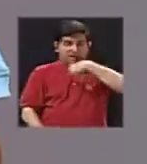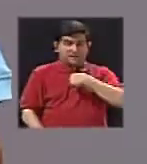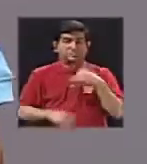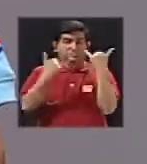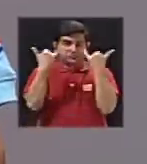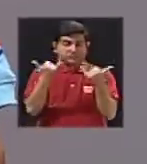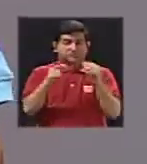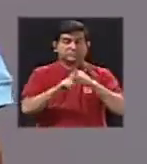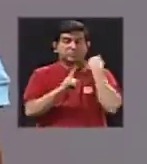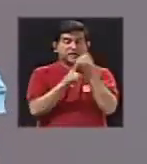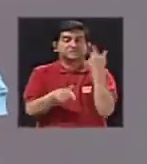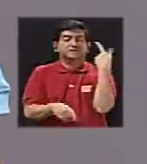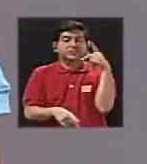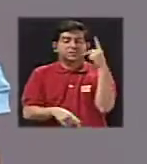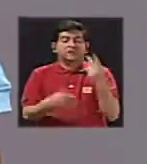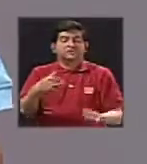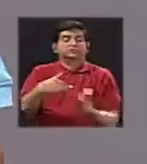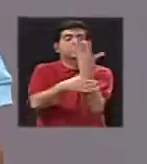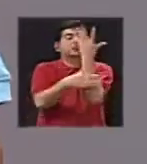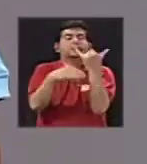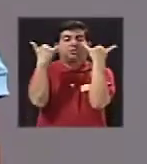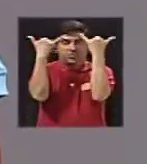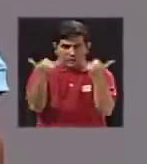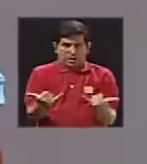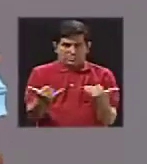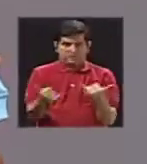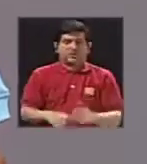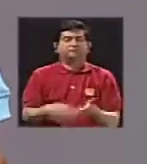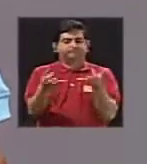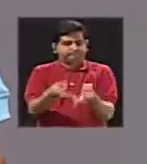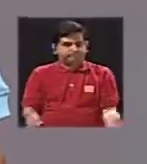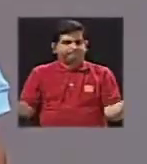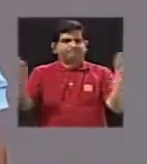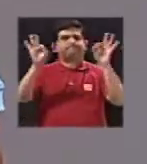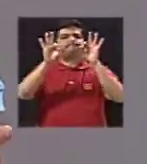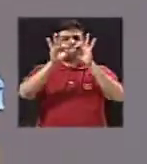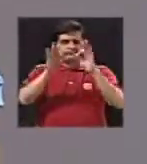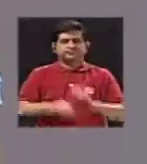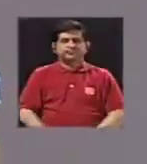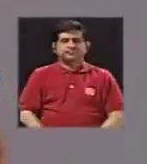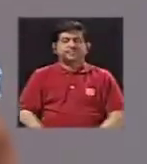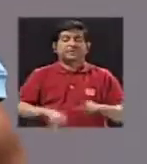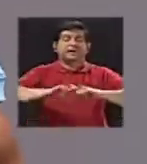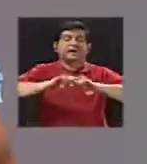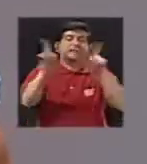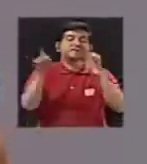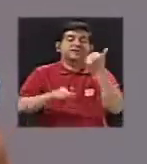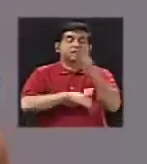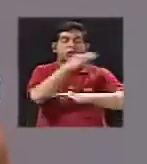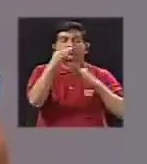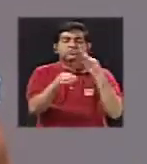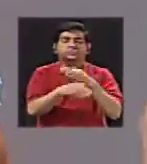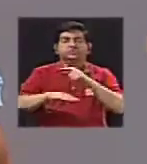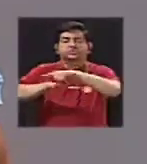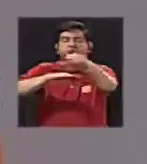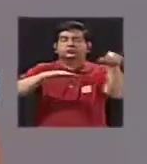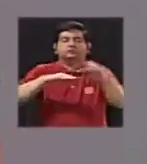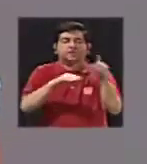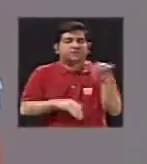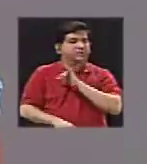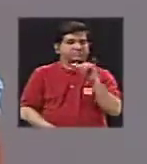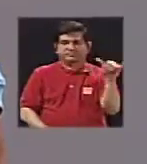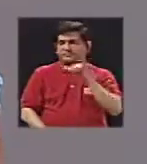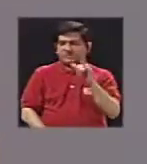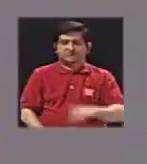para la cuestión del peligro volcánico, pues, ya es muy importante, ¿verdad? A diferencia de otros tipos de lagos. Por ejemplo, no es lo